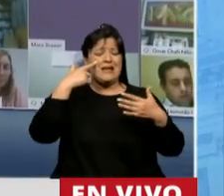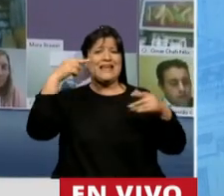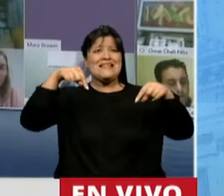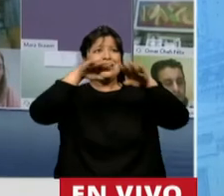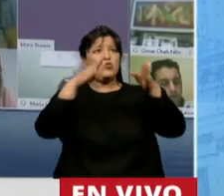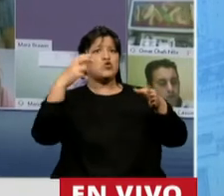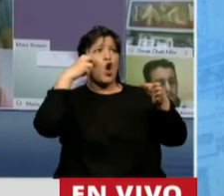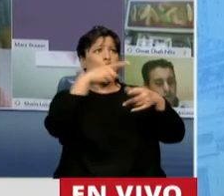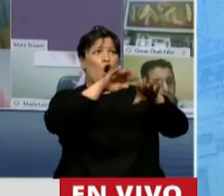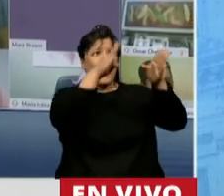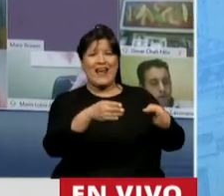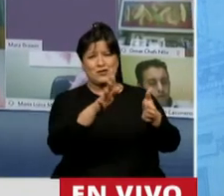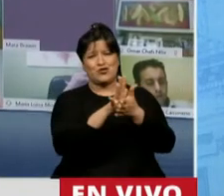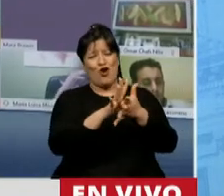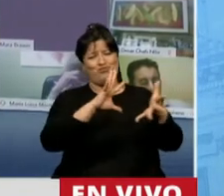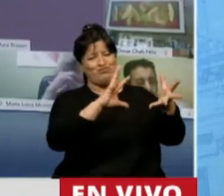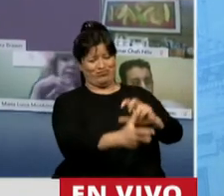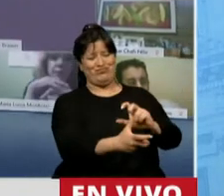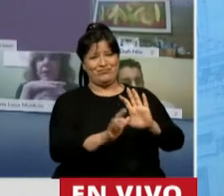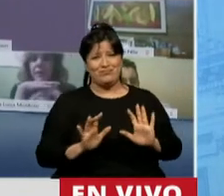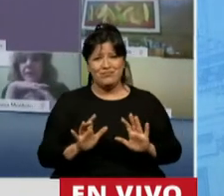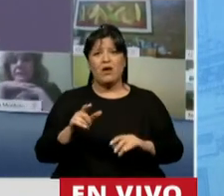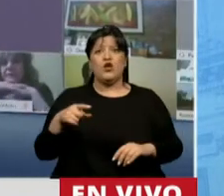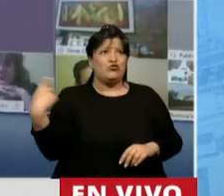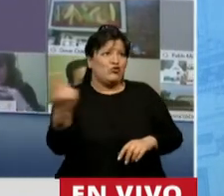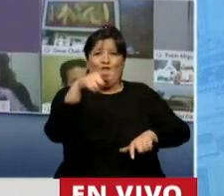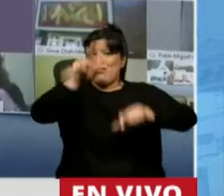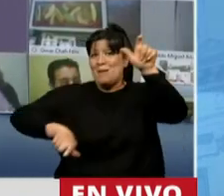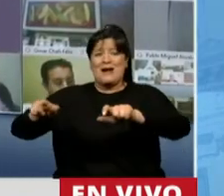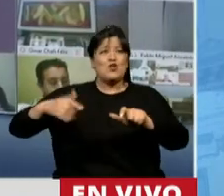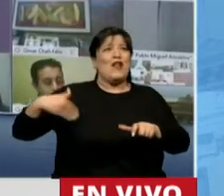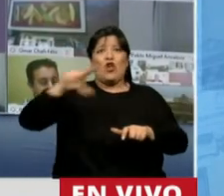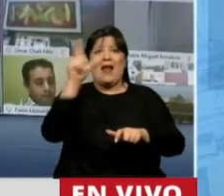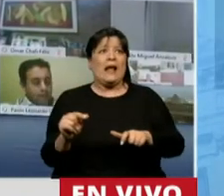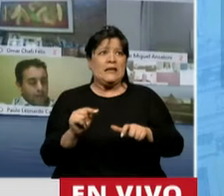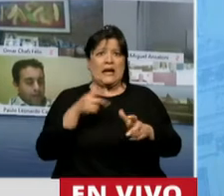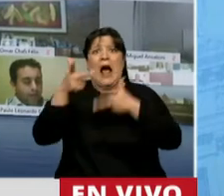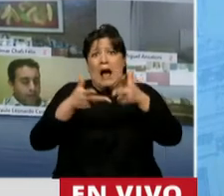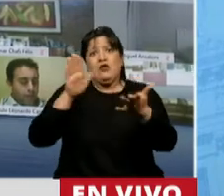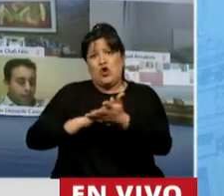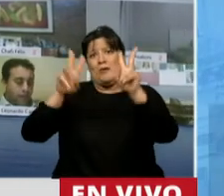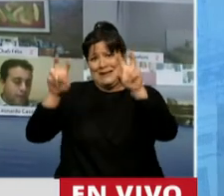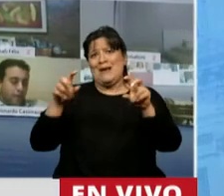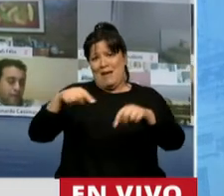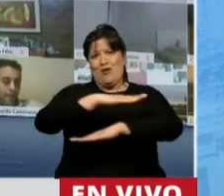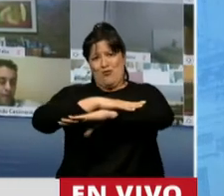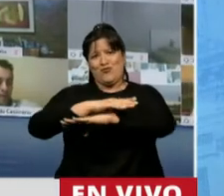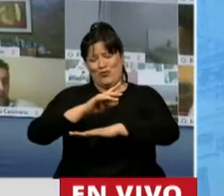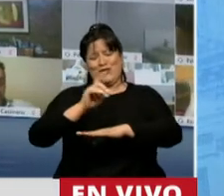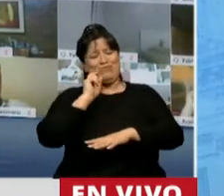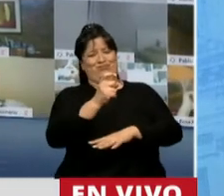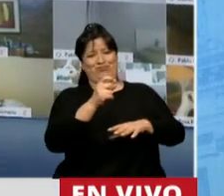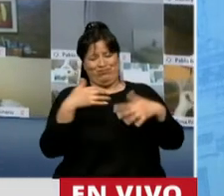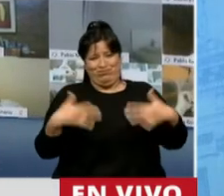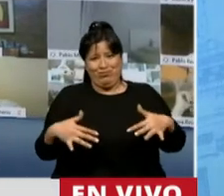No solo que estamos en boca de todo la Argentina, sino que también ya con estas sesiones